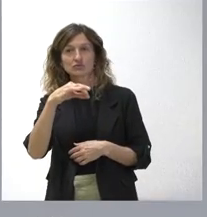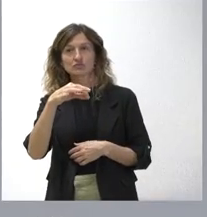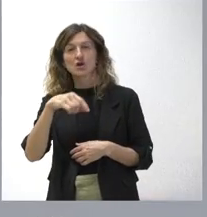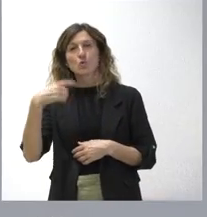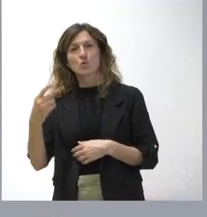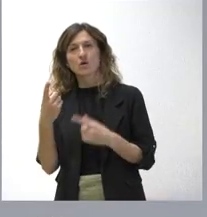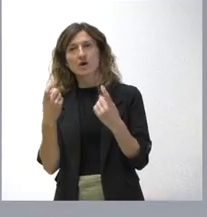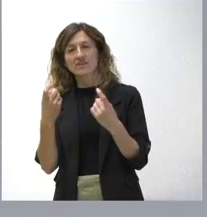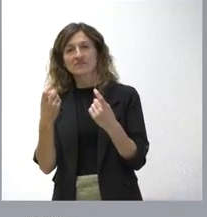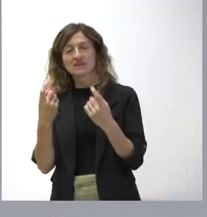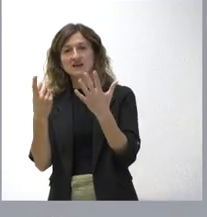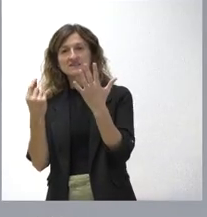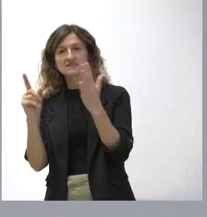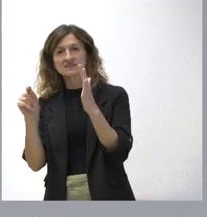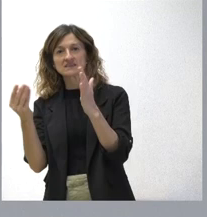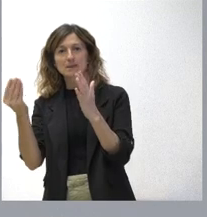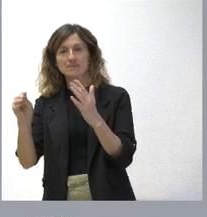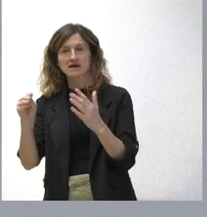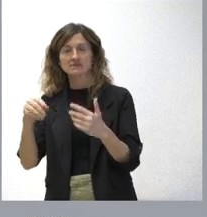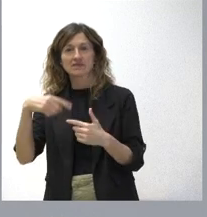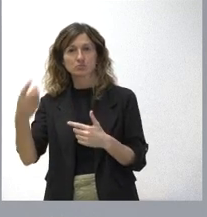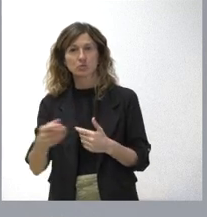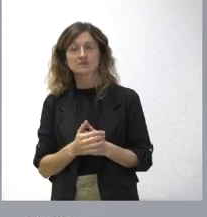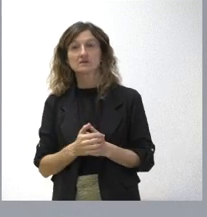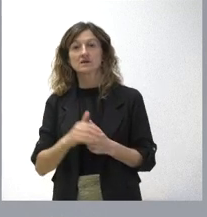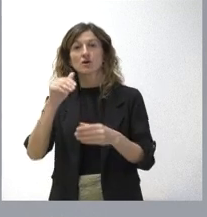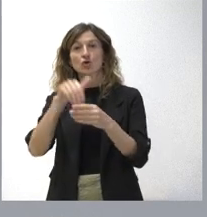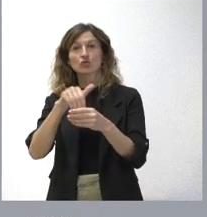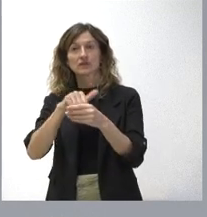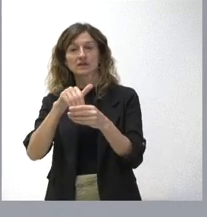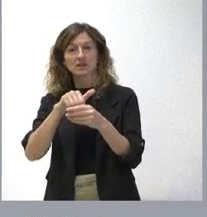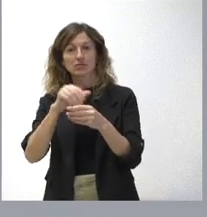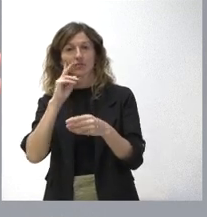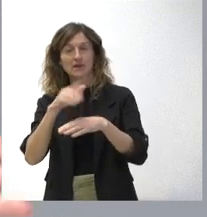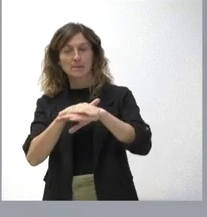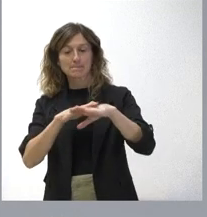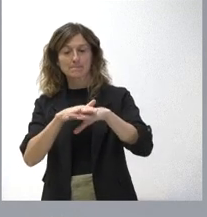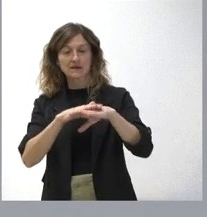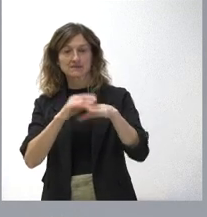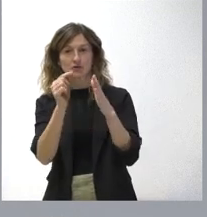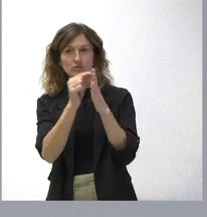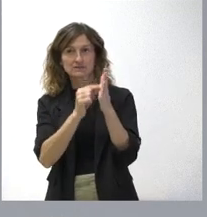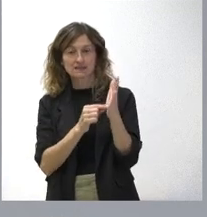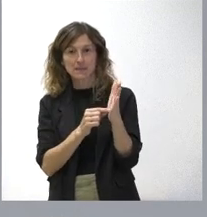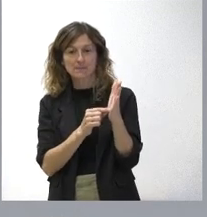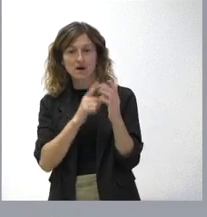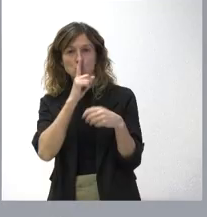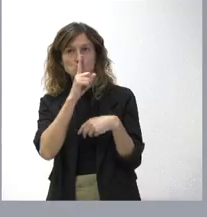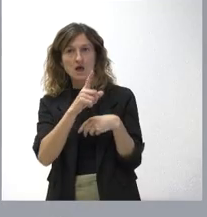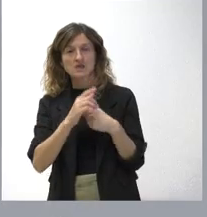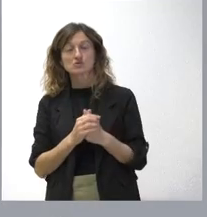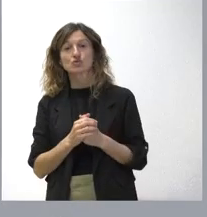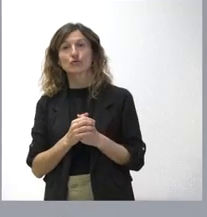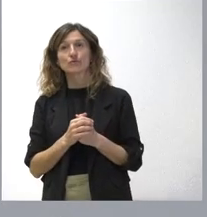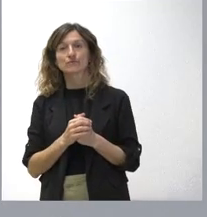60 o diez años después. Y respecto al contenido material, si se considera básico determinados aspectos en un año, no es